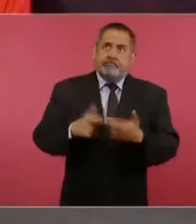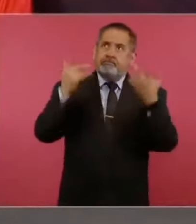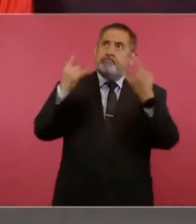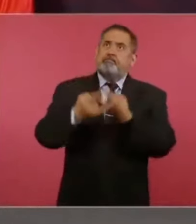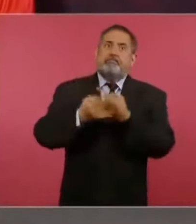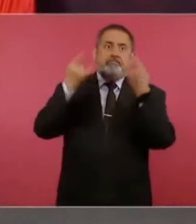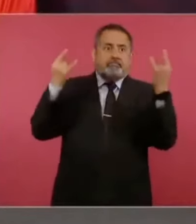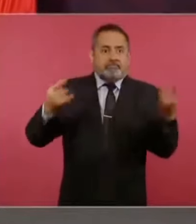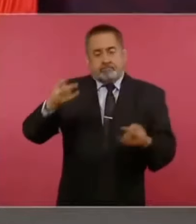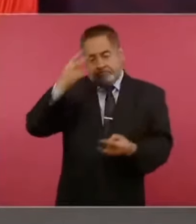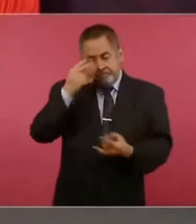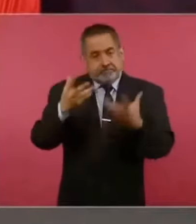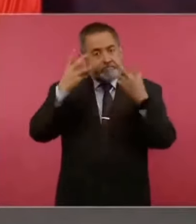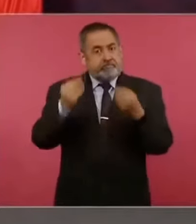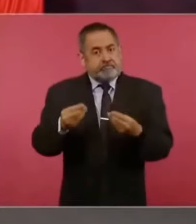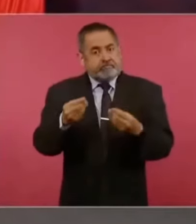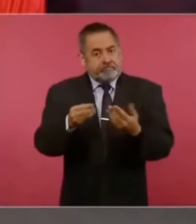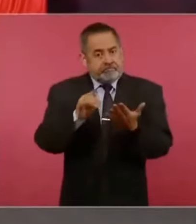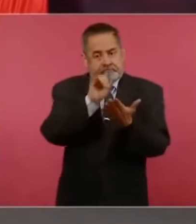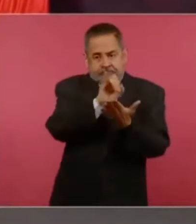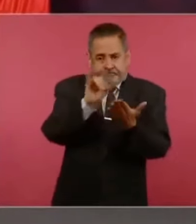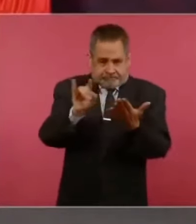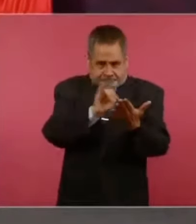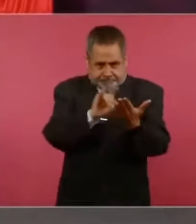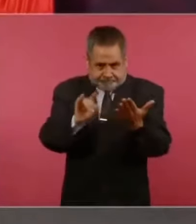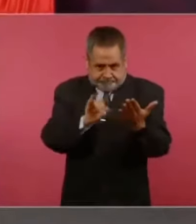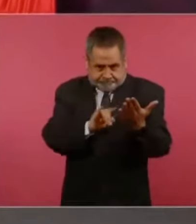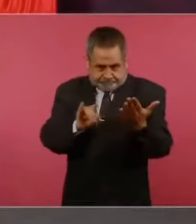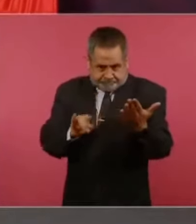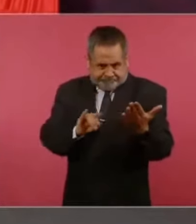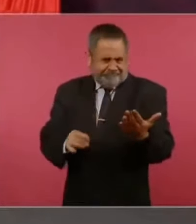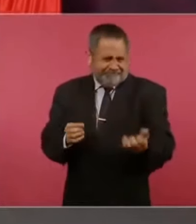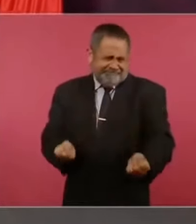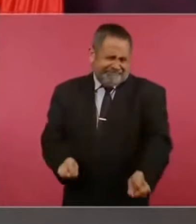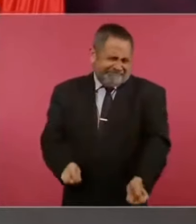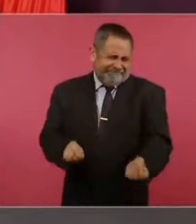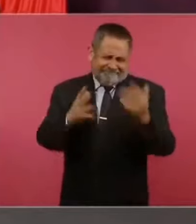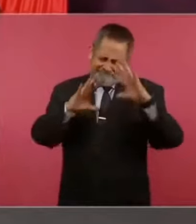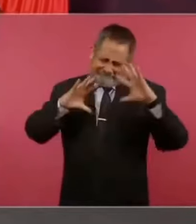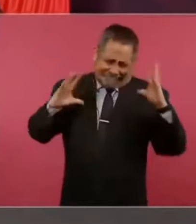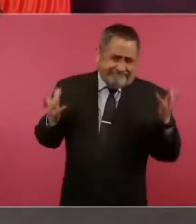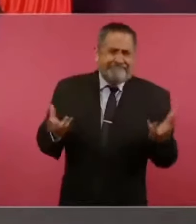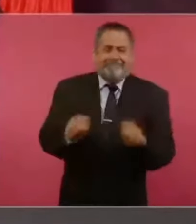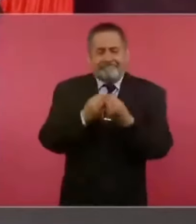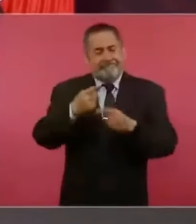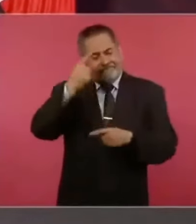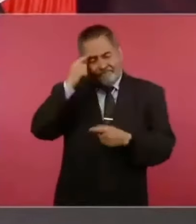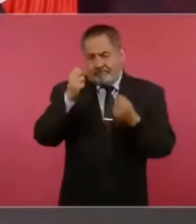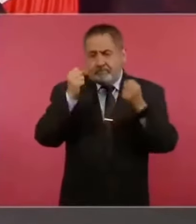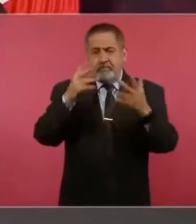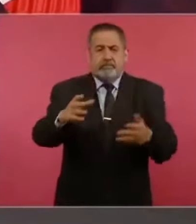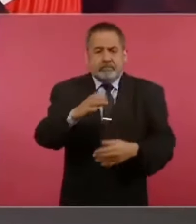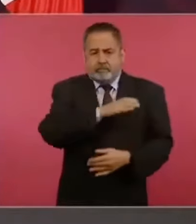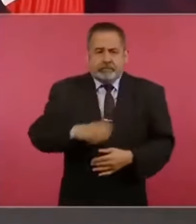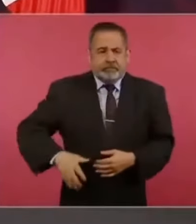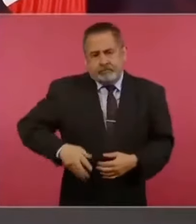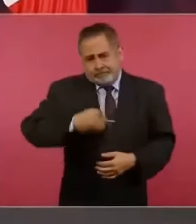historia del país, por el número de candidatos. Entonces,